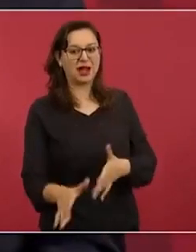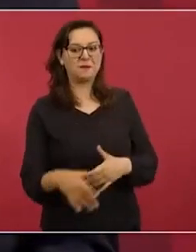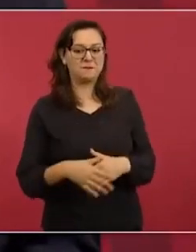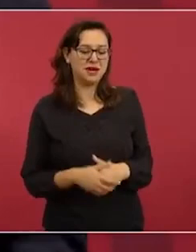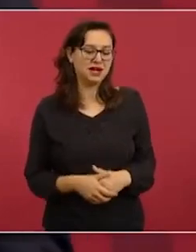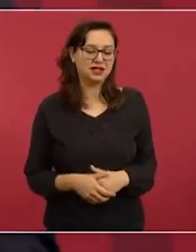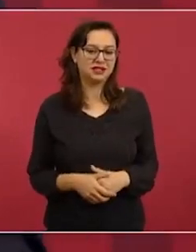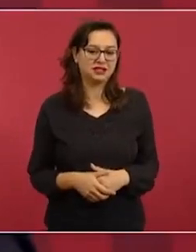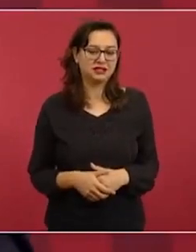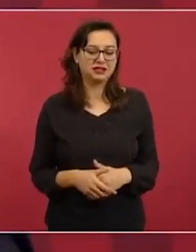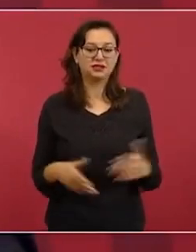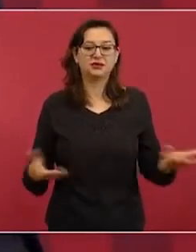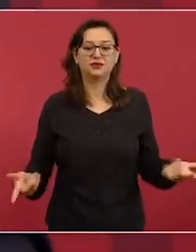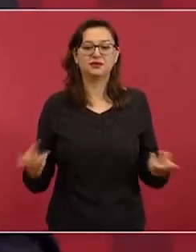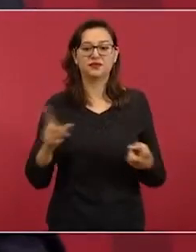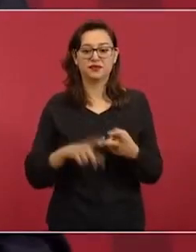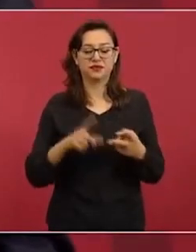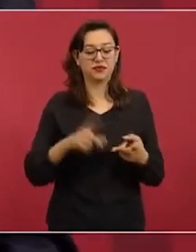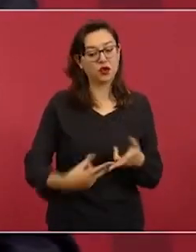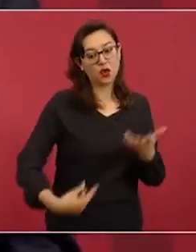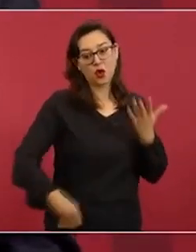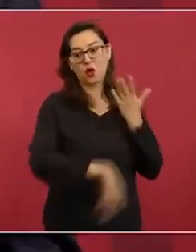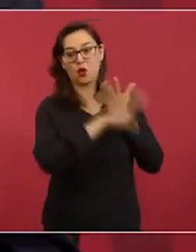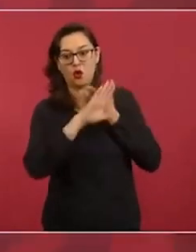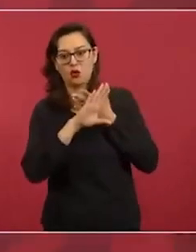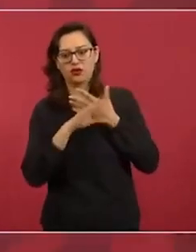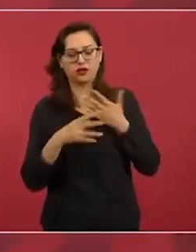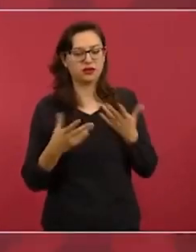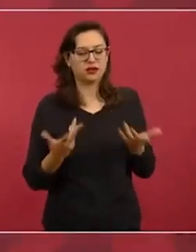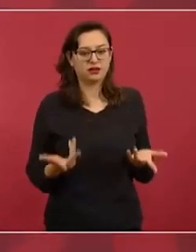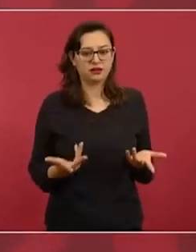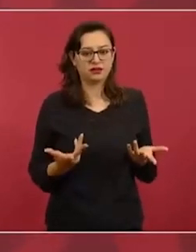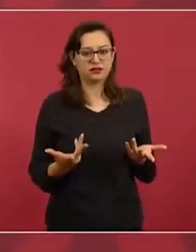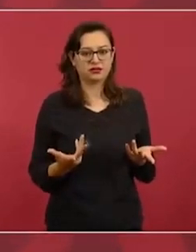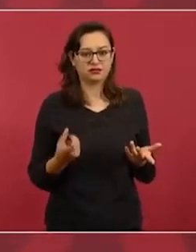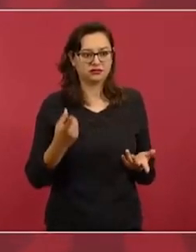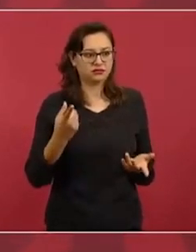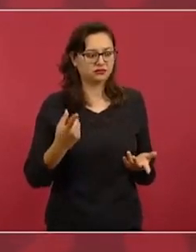contra de nosotros, en contra mía.